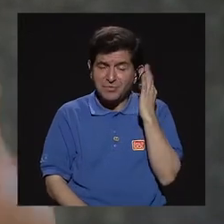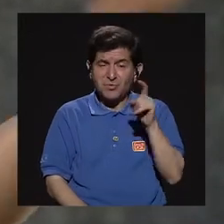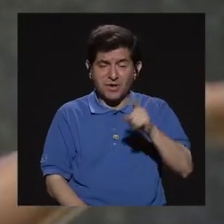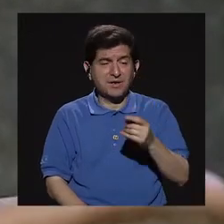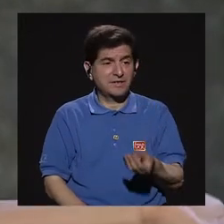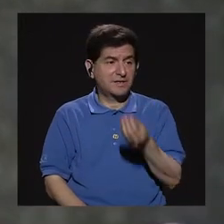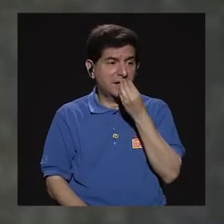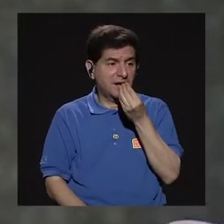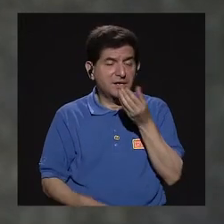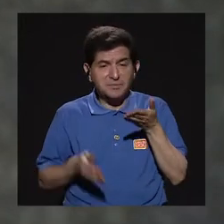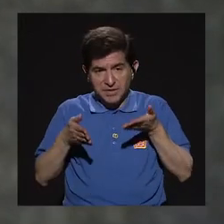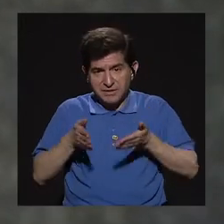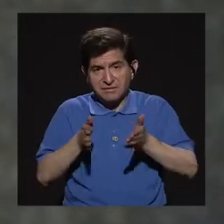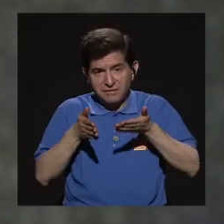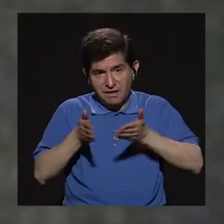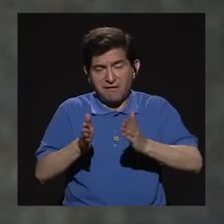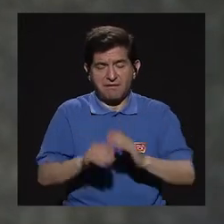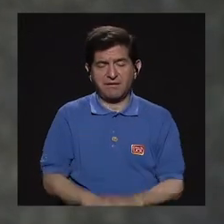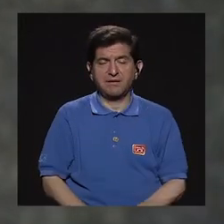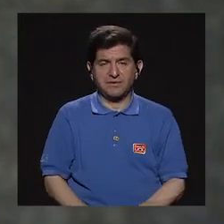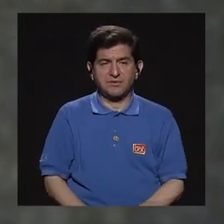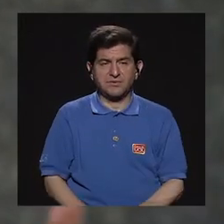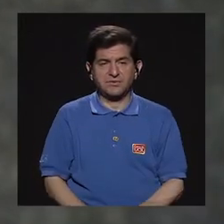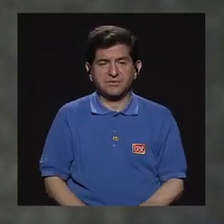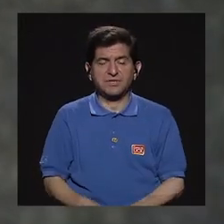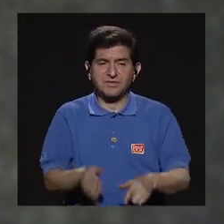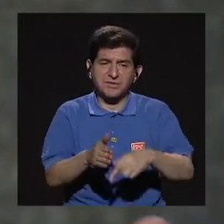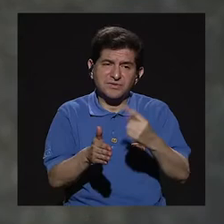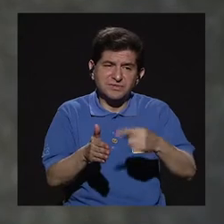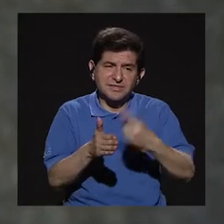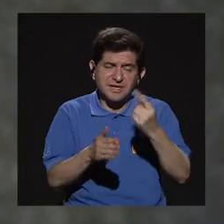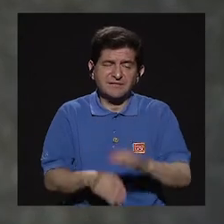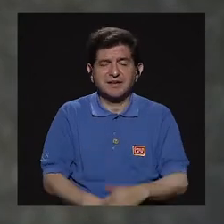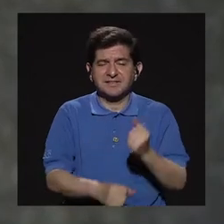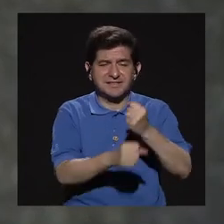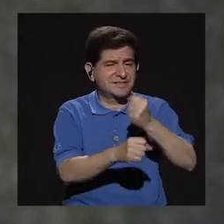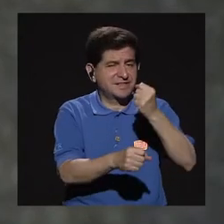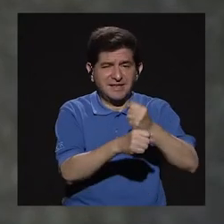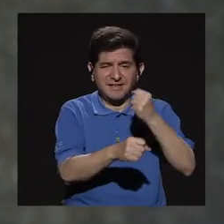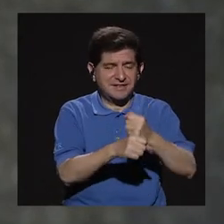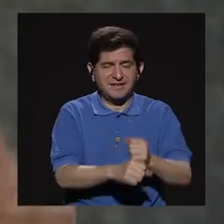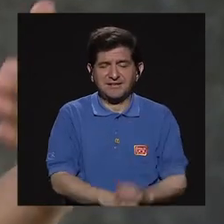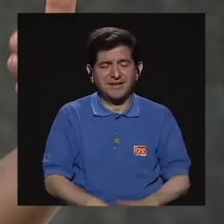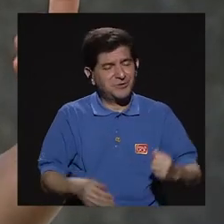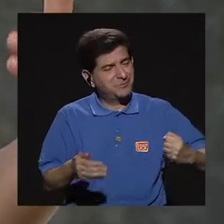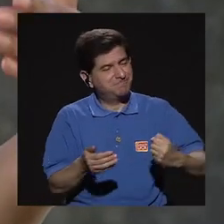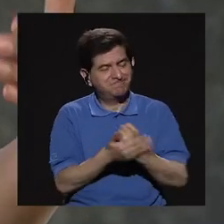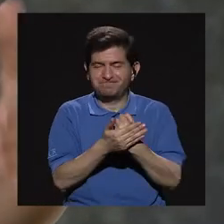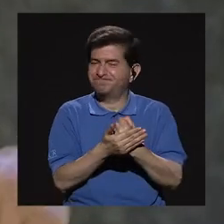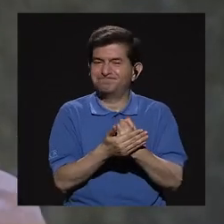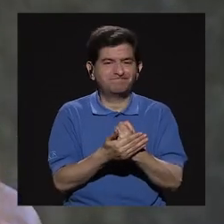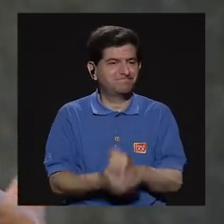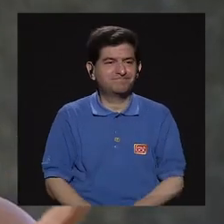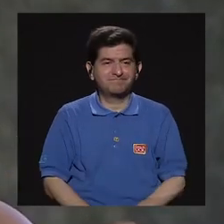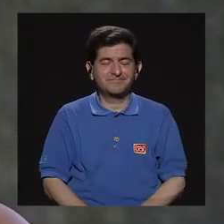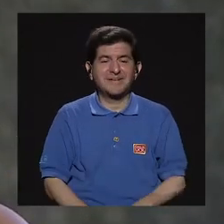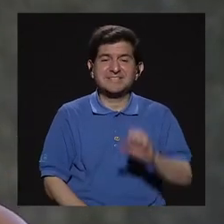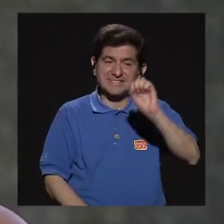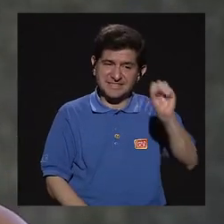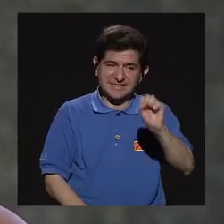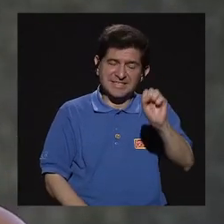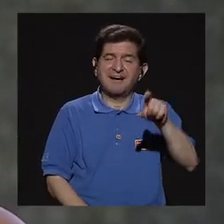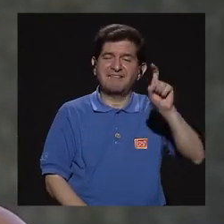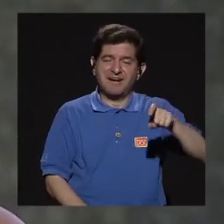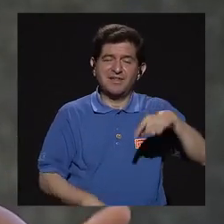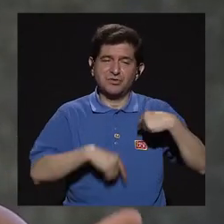tienen que dar de comer a sus hijos. Entonces, en algunos trabajos, lamentablemente, ¿verdad?, tienen que ir a trabajar los